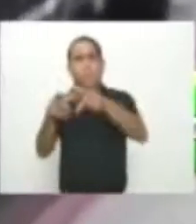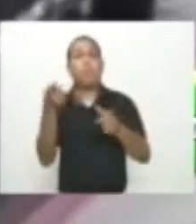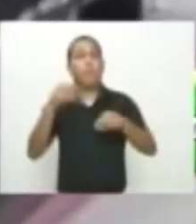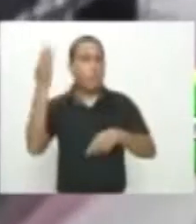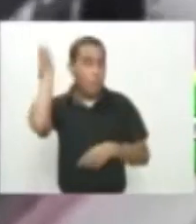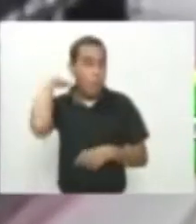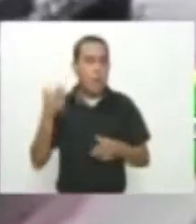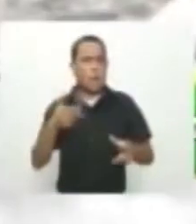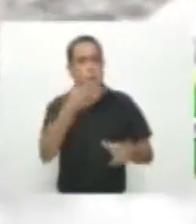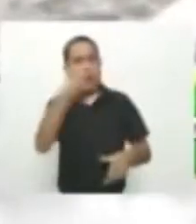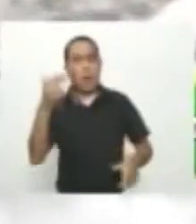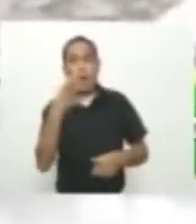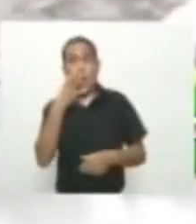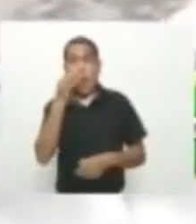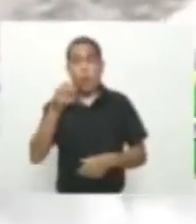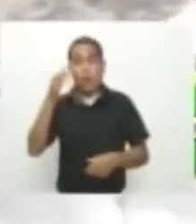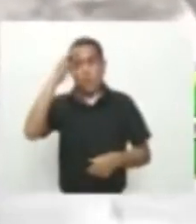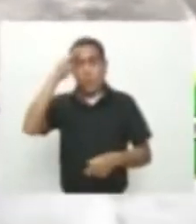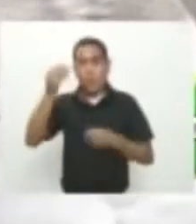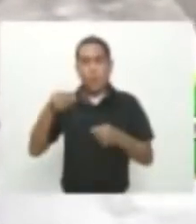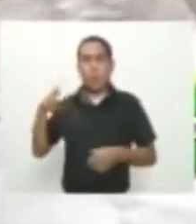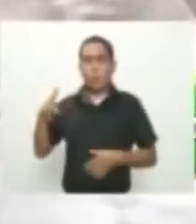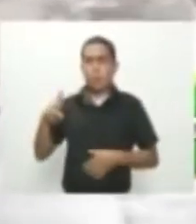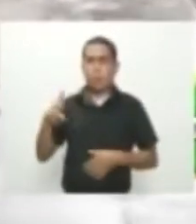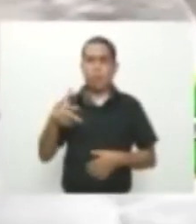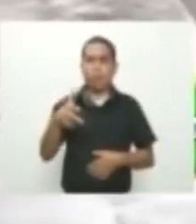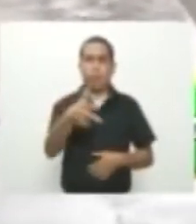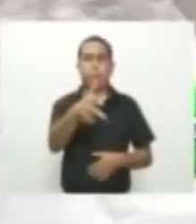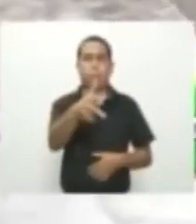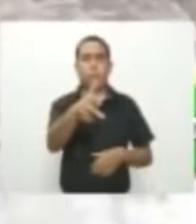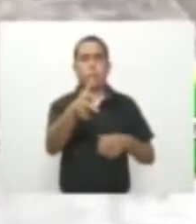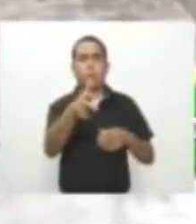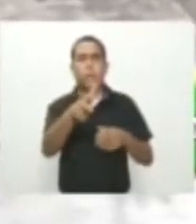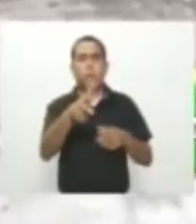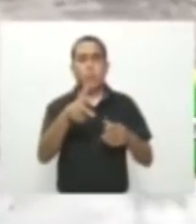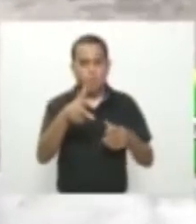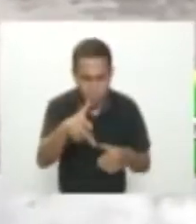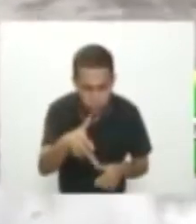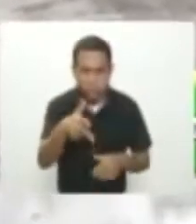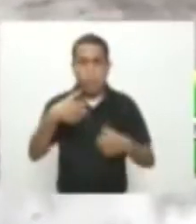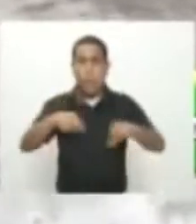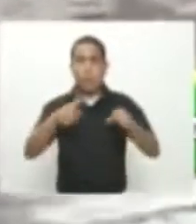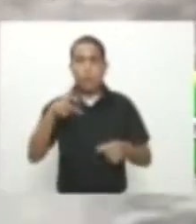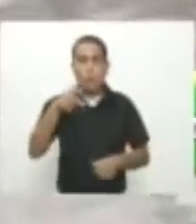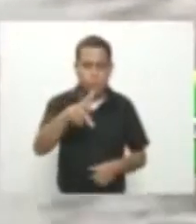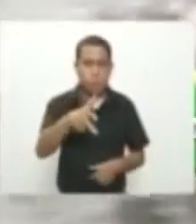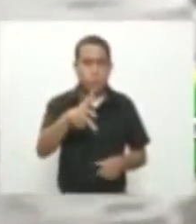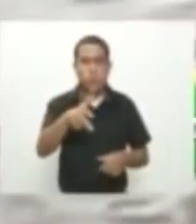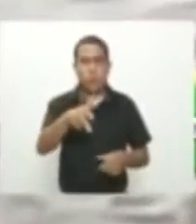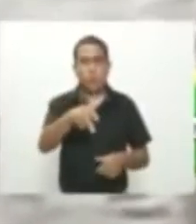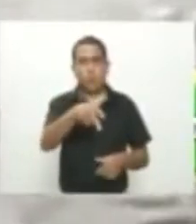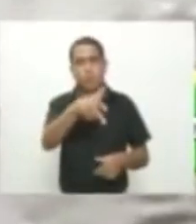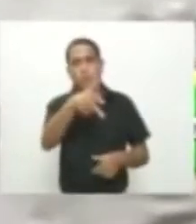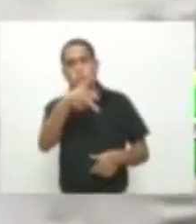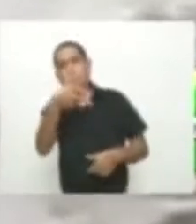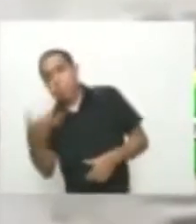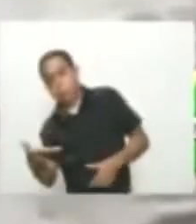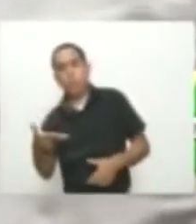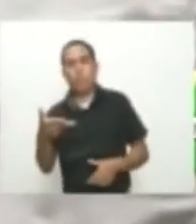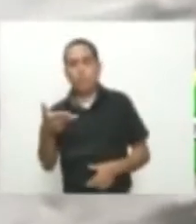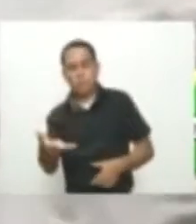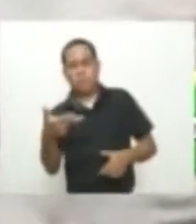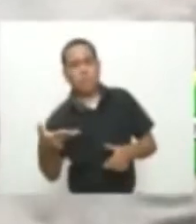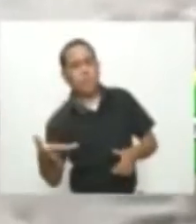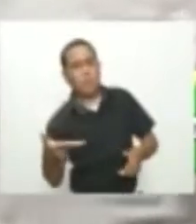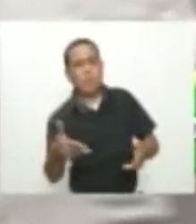espalda Jordi sigue su trayecto Alcanza a avanzar unos cuantos metros y frenar la motocicleta y luego cae tendido en la acera